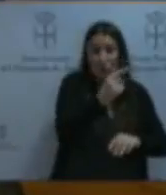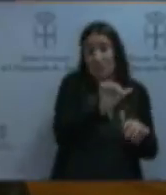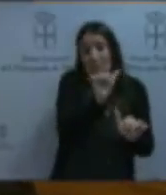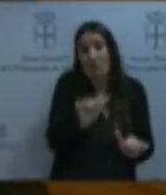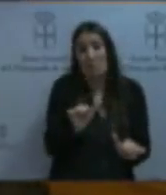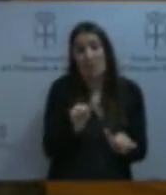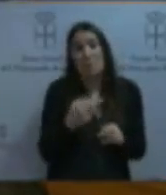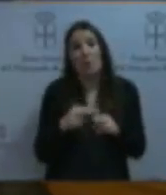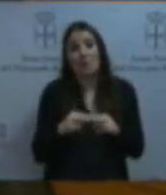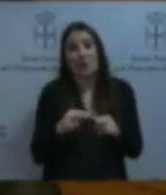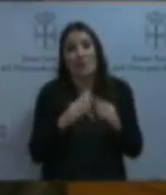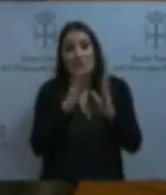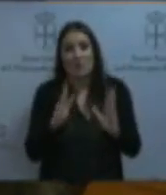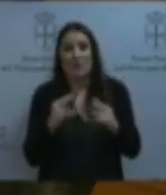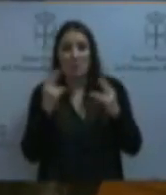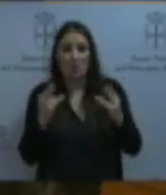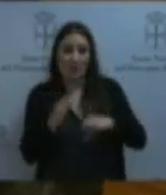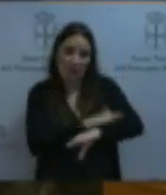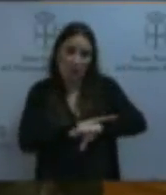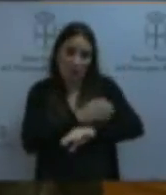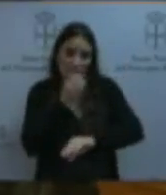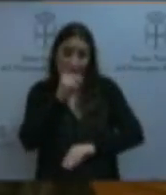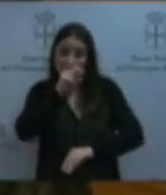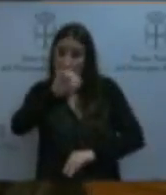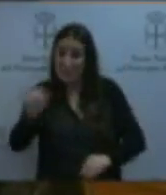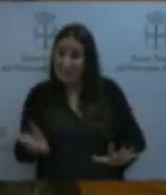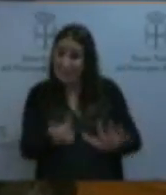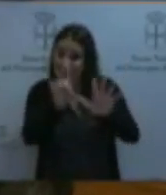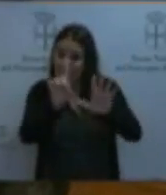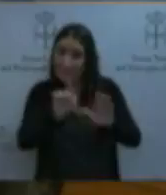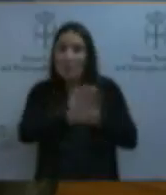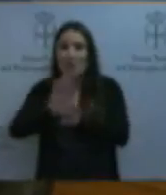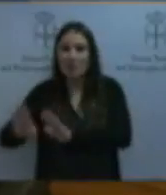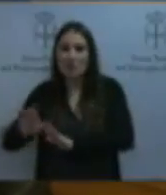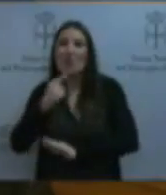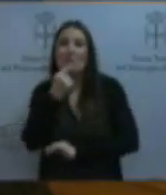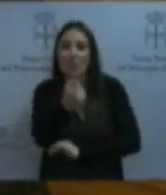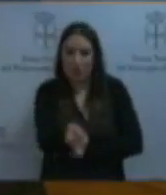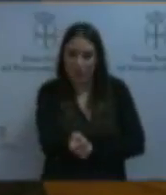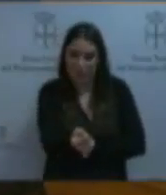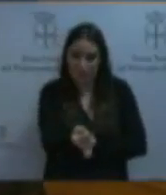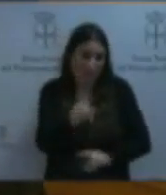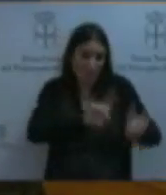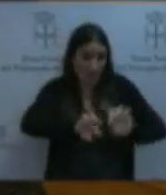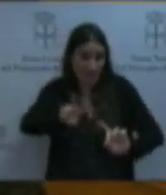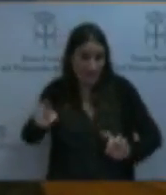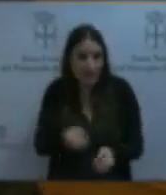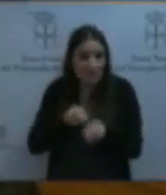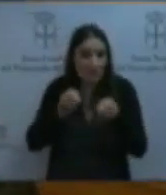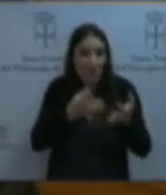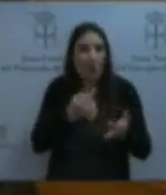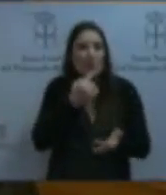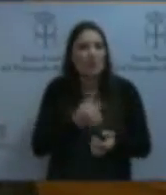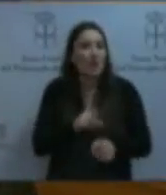En el año 2006, los vecinos le comunicaron a la consejería lo siguiente. Entre otros problemas, existe uno de